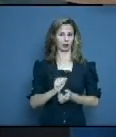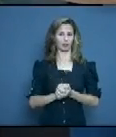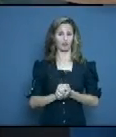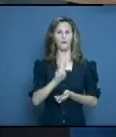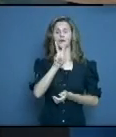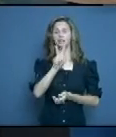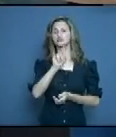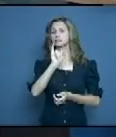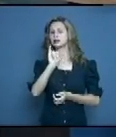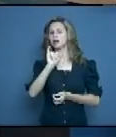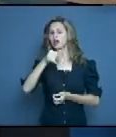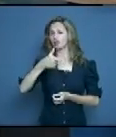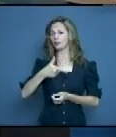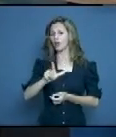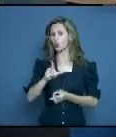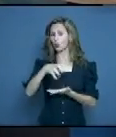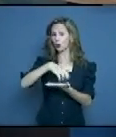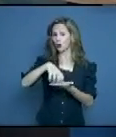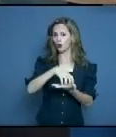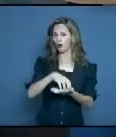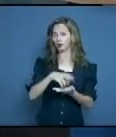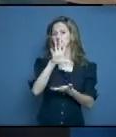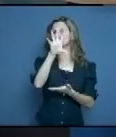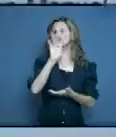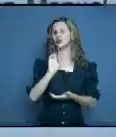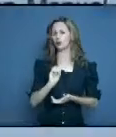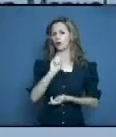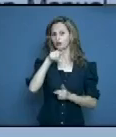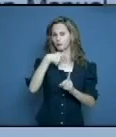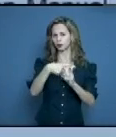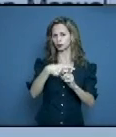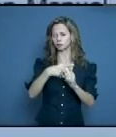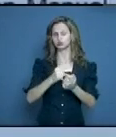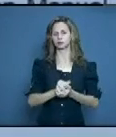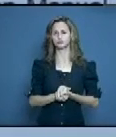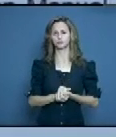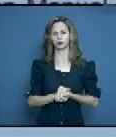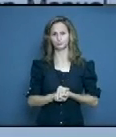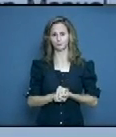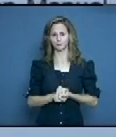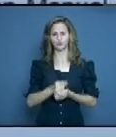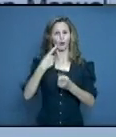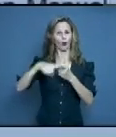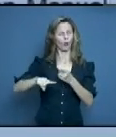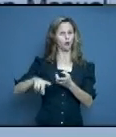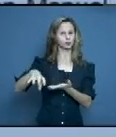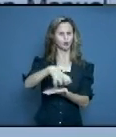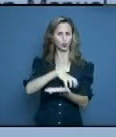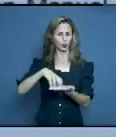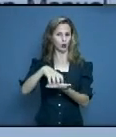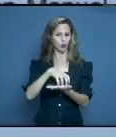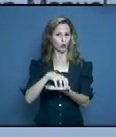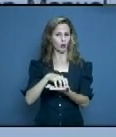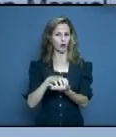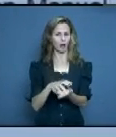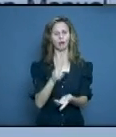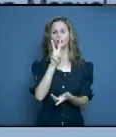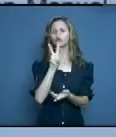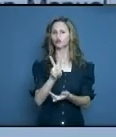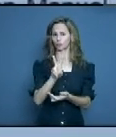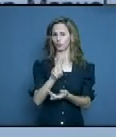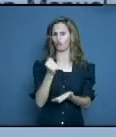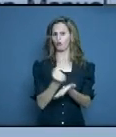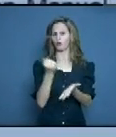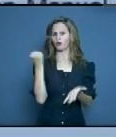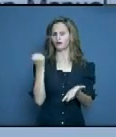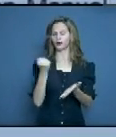julio, 50 casos que son contactos de confirmados. Área de salud, Roberto Escudero, 2 casos contactos de confirmados. Y del área